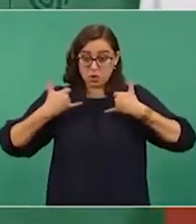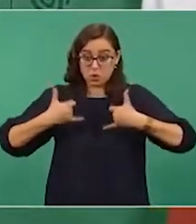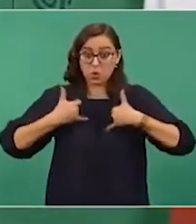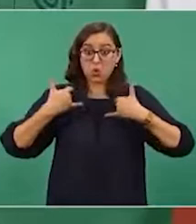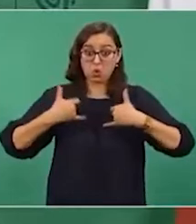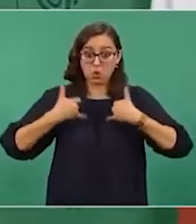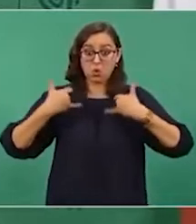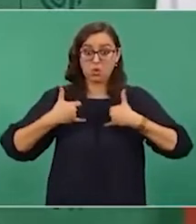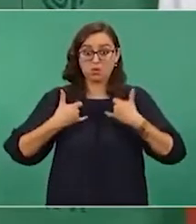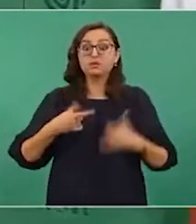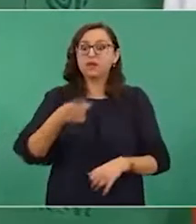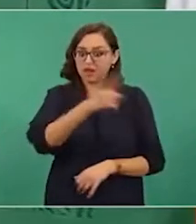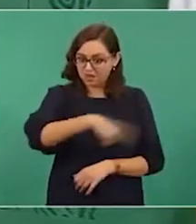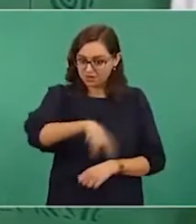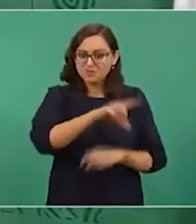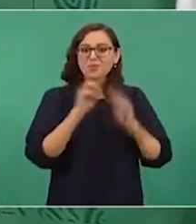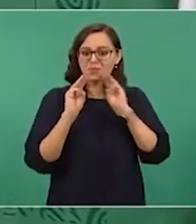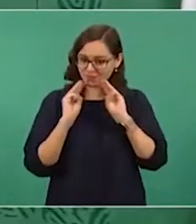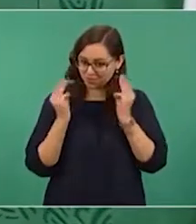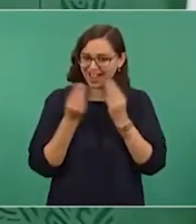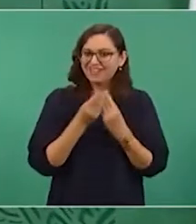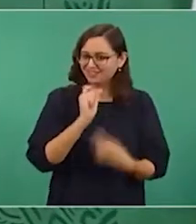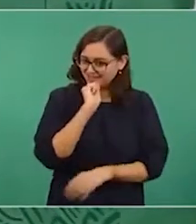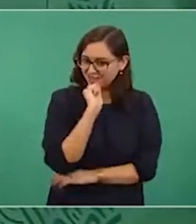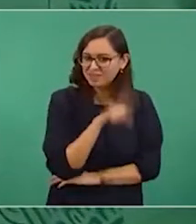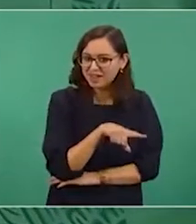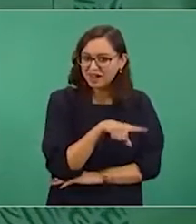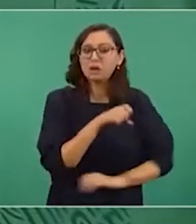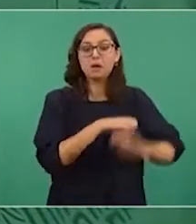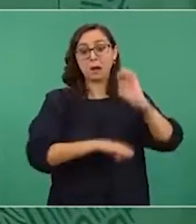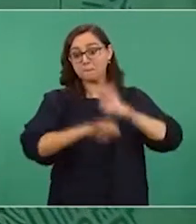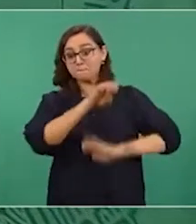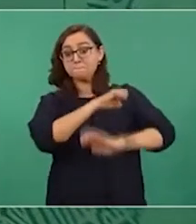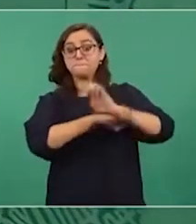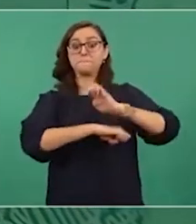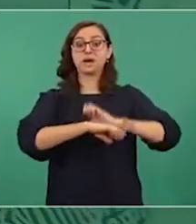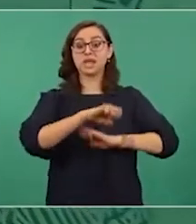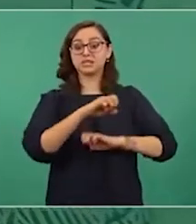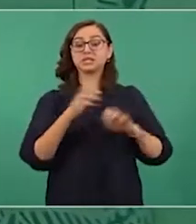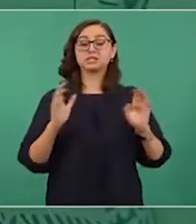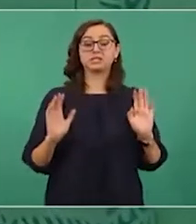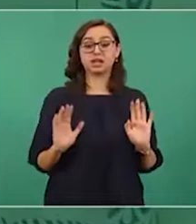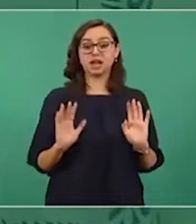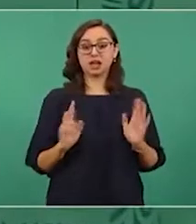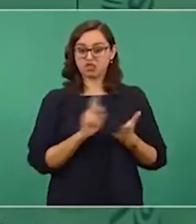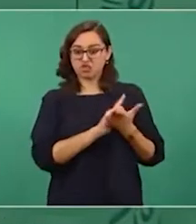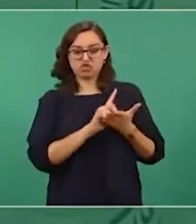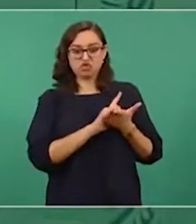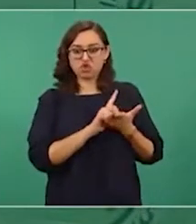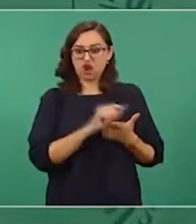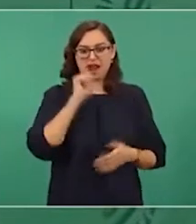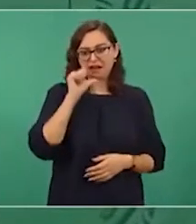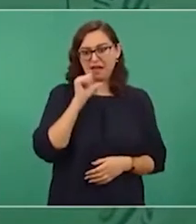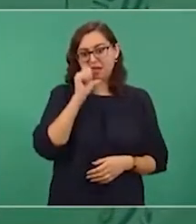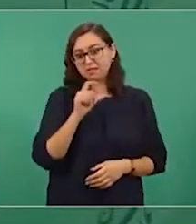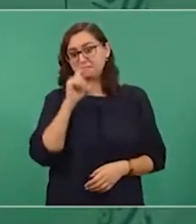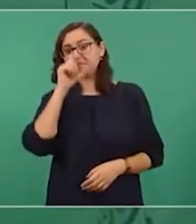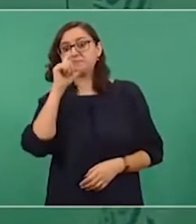la delincuencia de cuello blanco, de que son fifí, pero